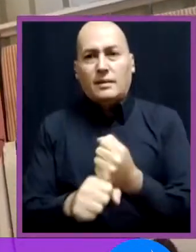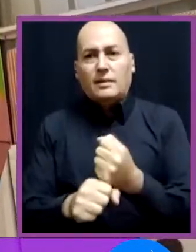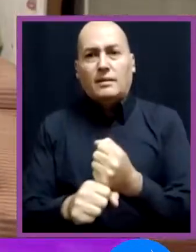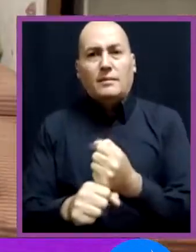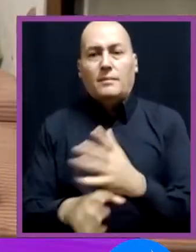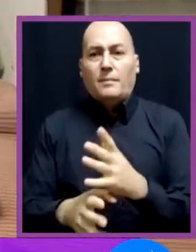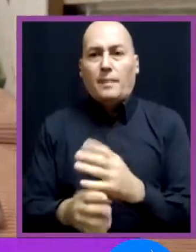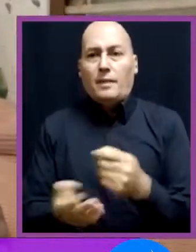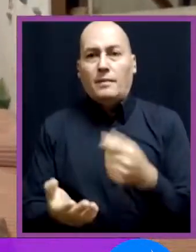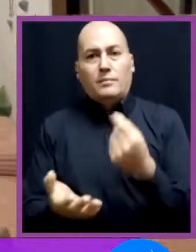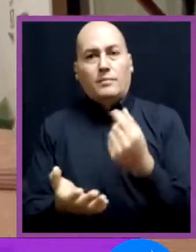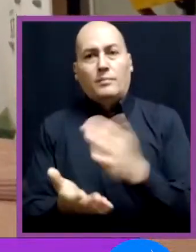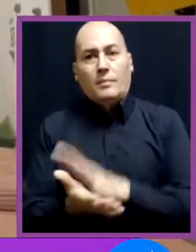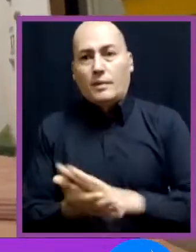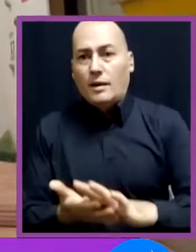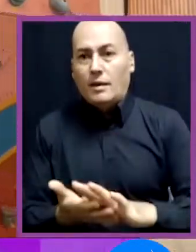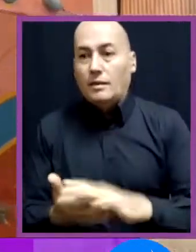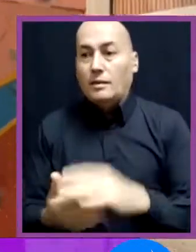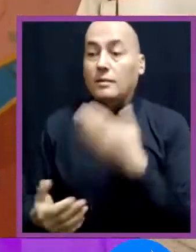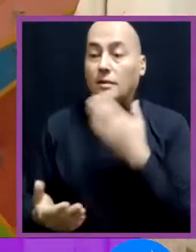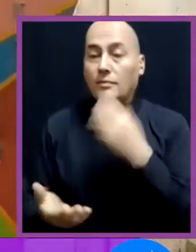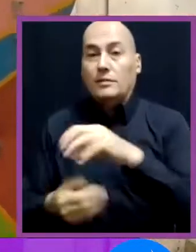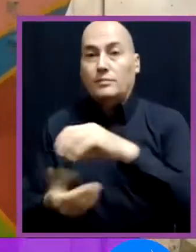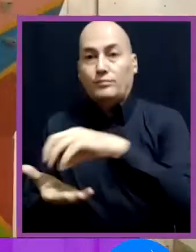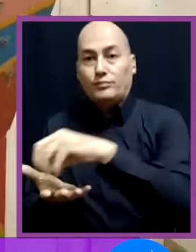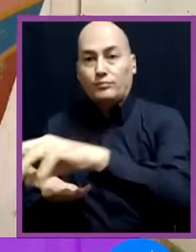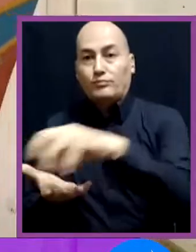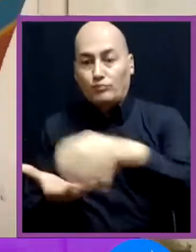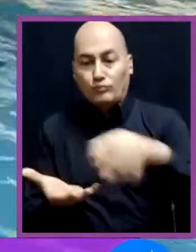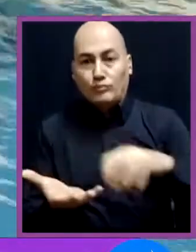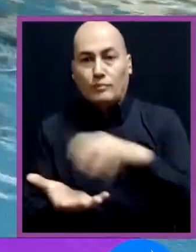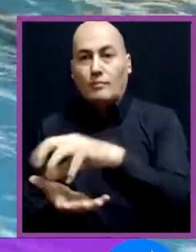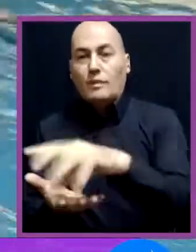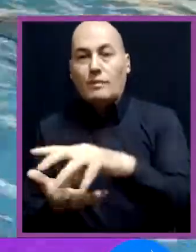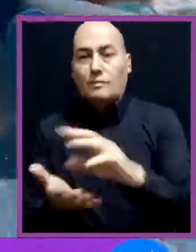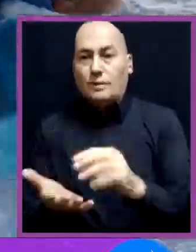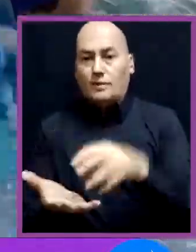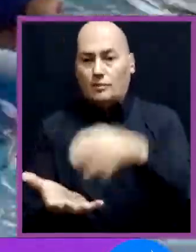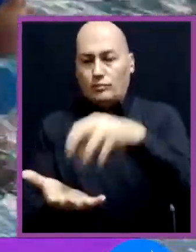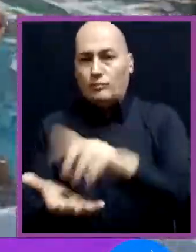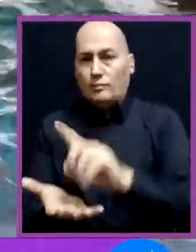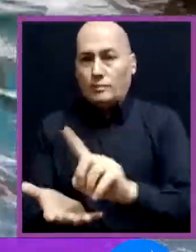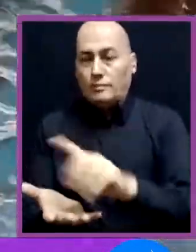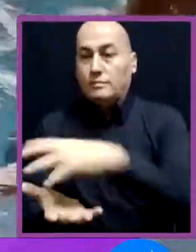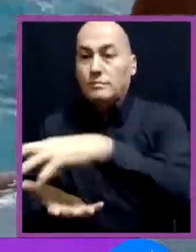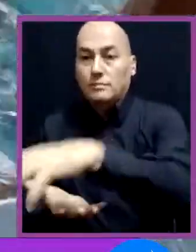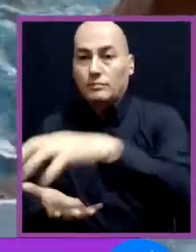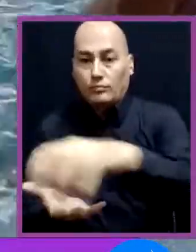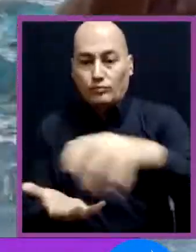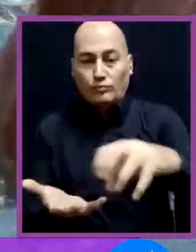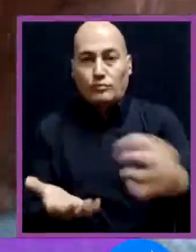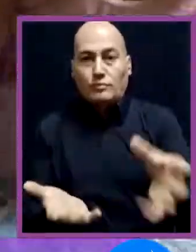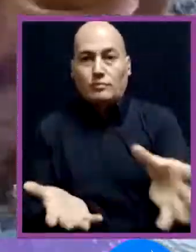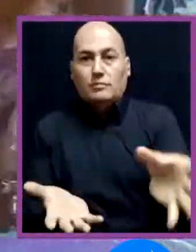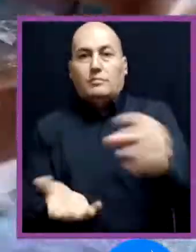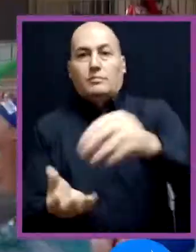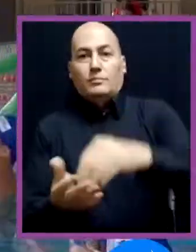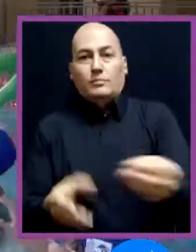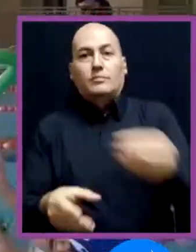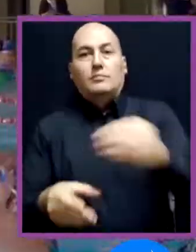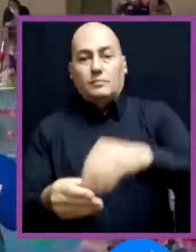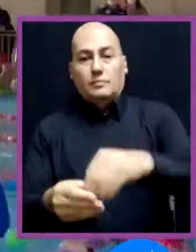tanto en nuestras dependencias deportivas mejoradas como en los barrios son también una estrategia de descentralización e integración.